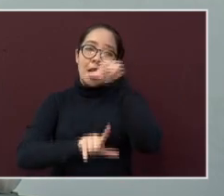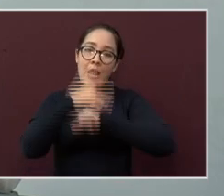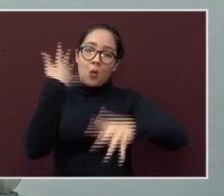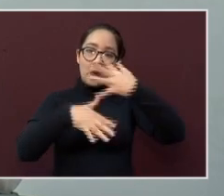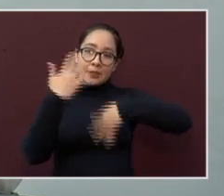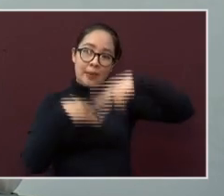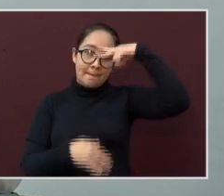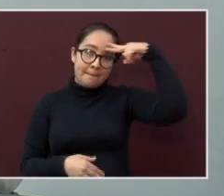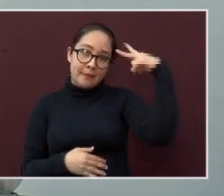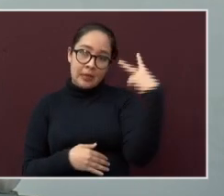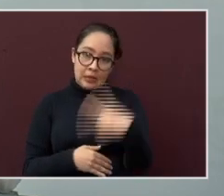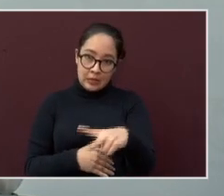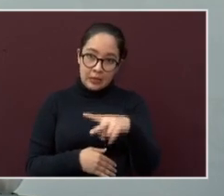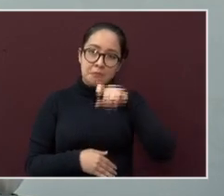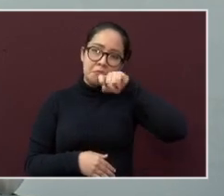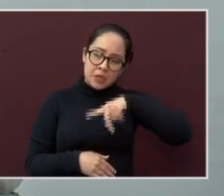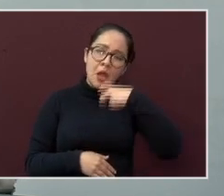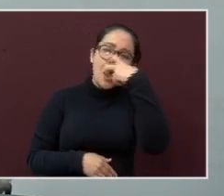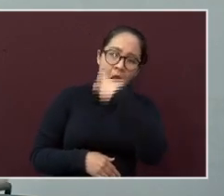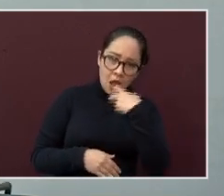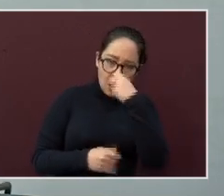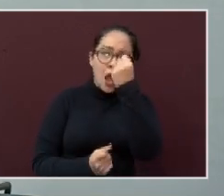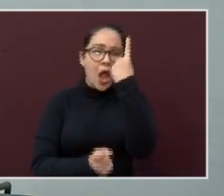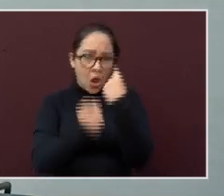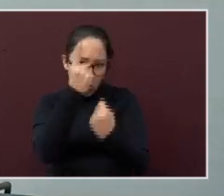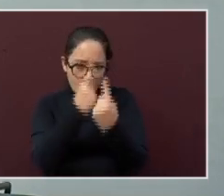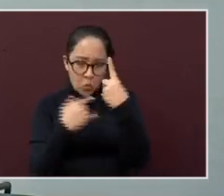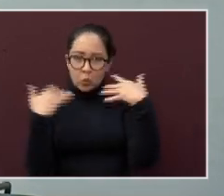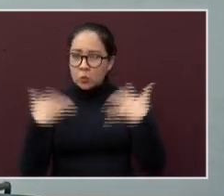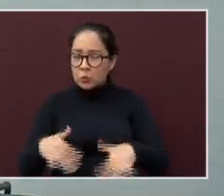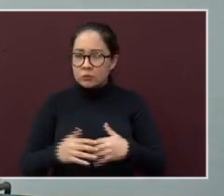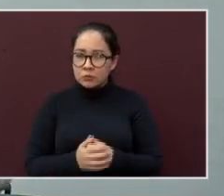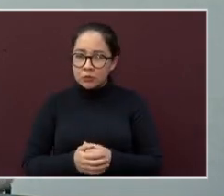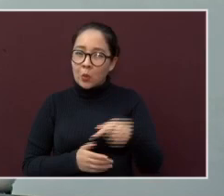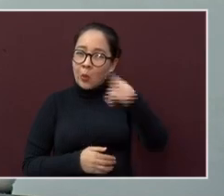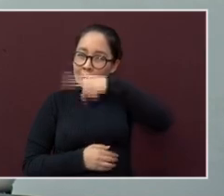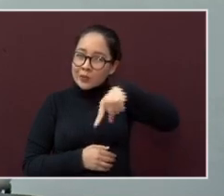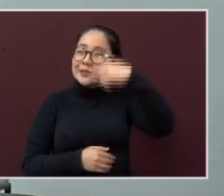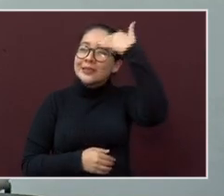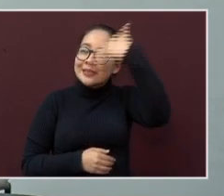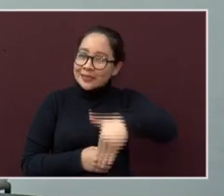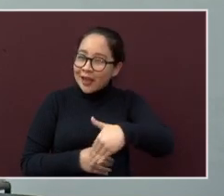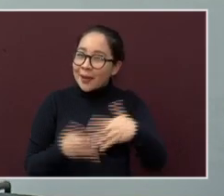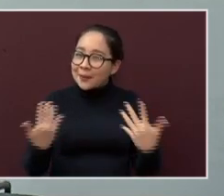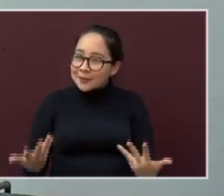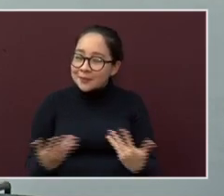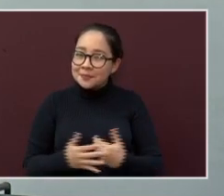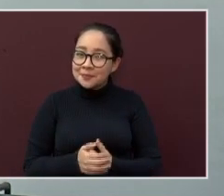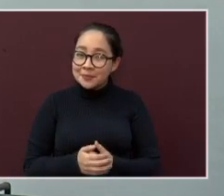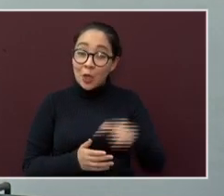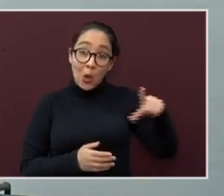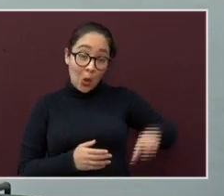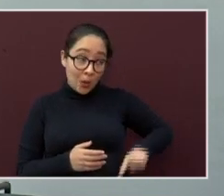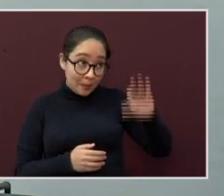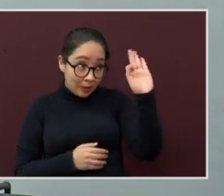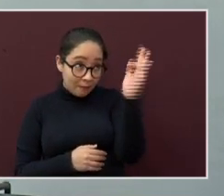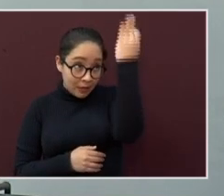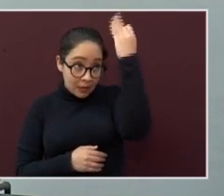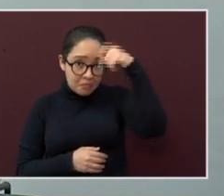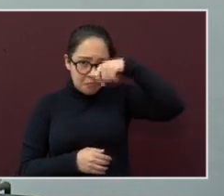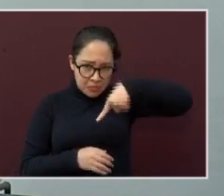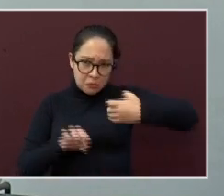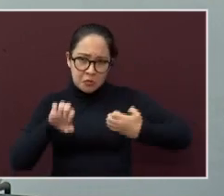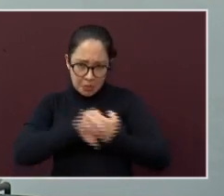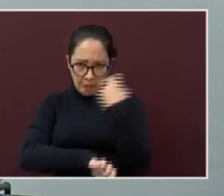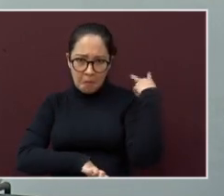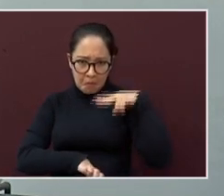señas mexicana y lectura de labios. Ustedes habrán notado que desde el gobierno federal al estatal